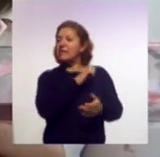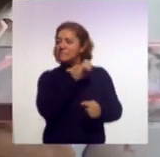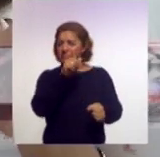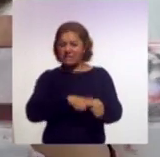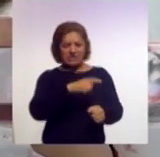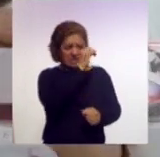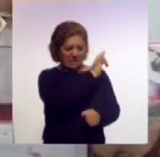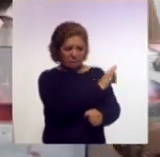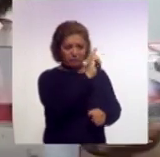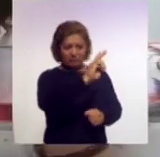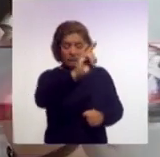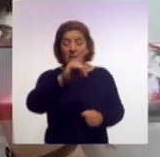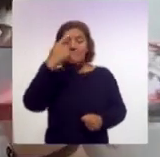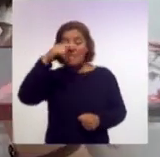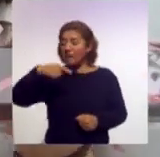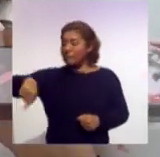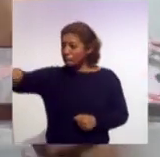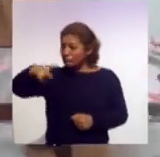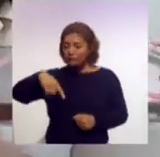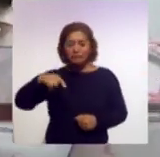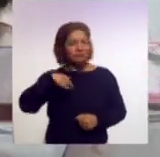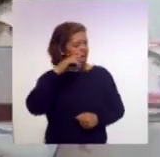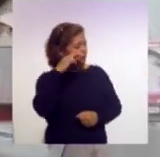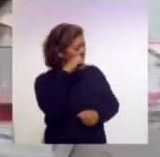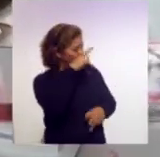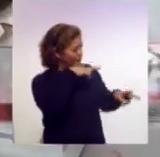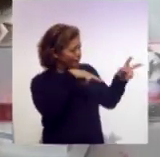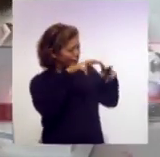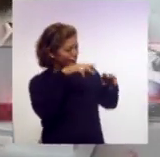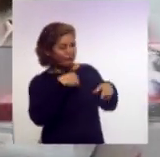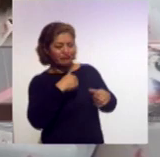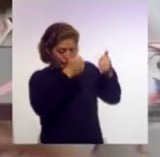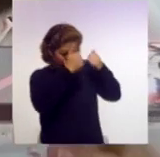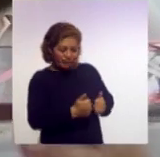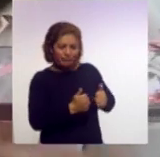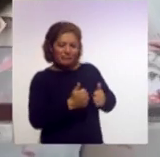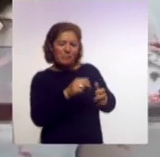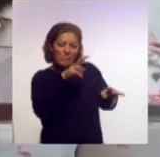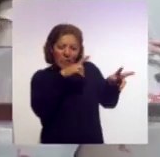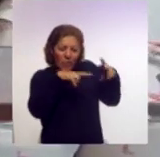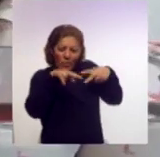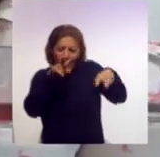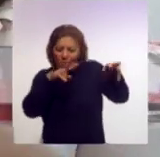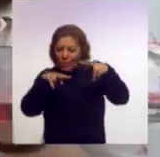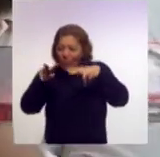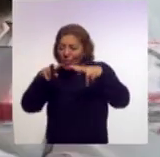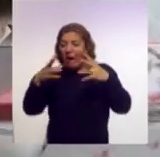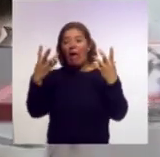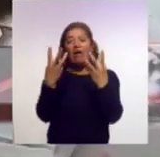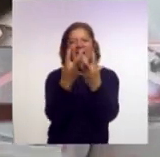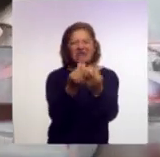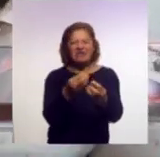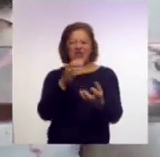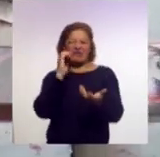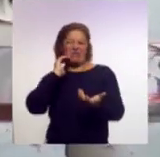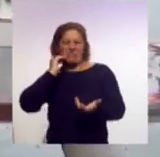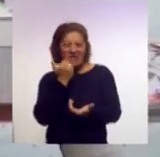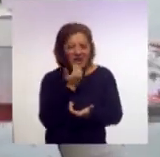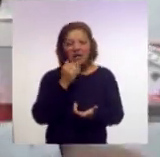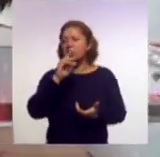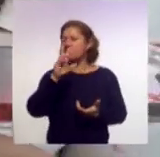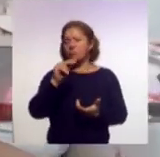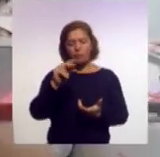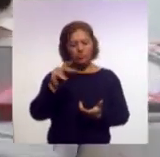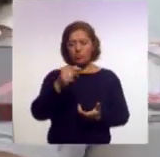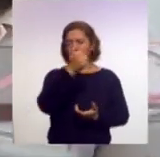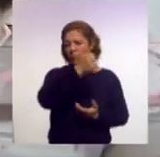tú como espectador y yo como artista detenerme y observarla que no esté todo junto que tenga su respeto cada pieza